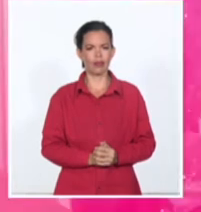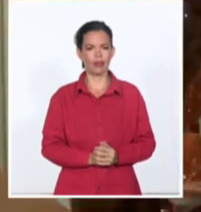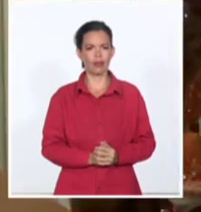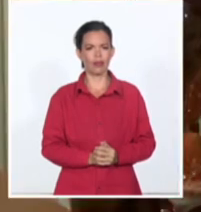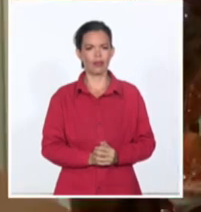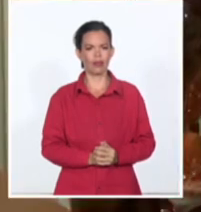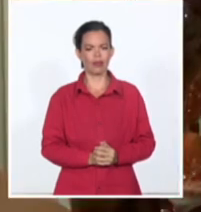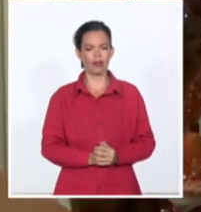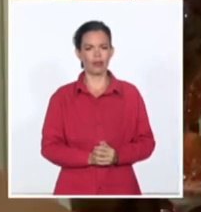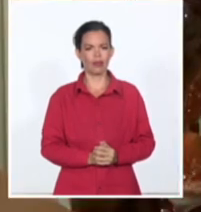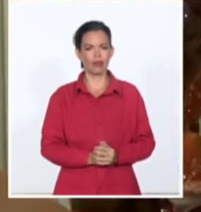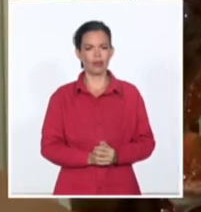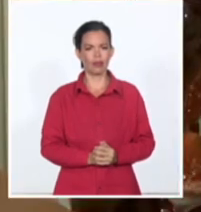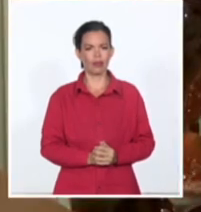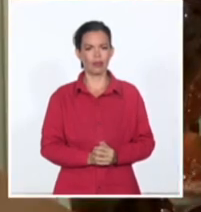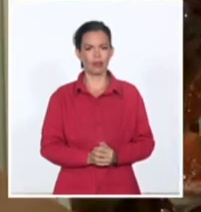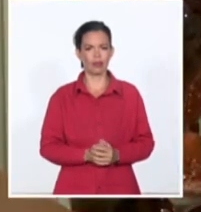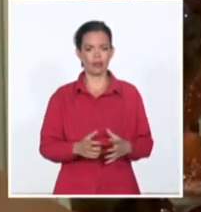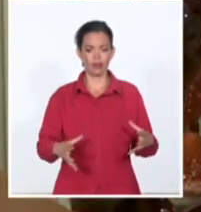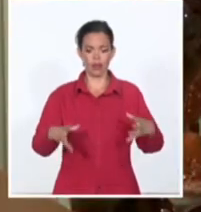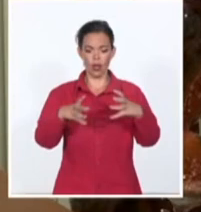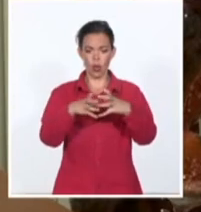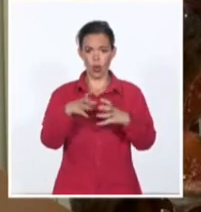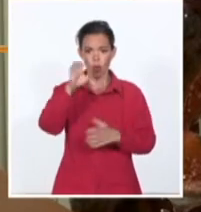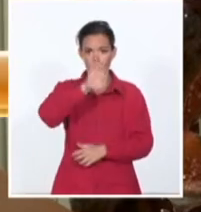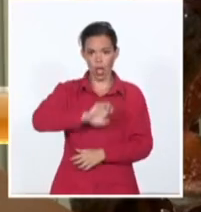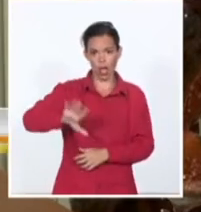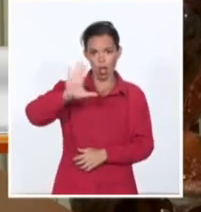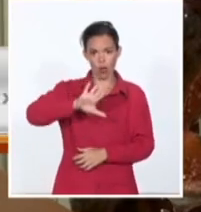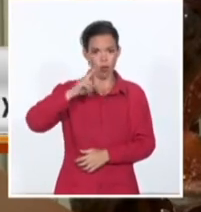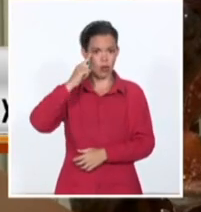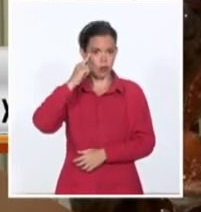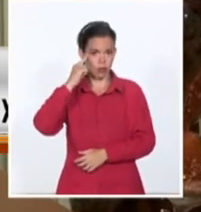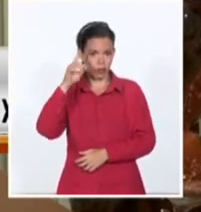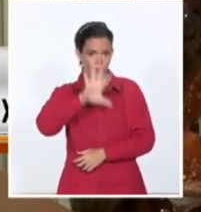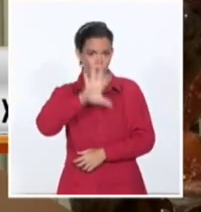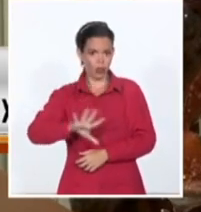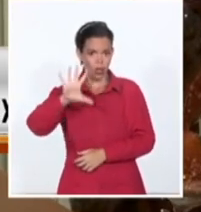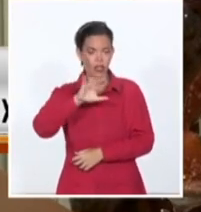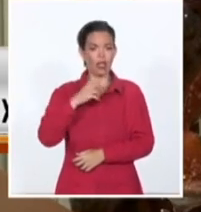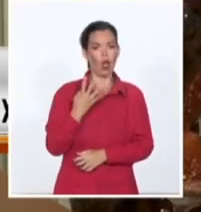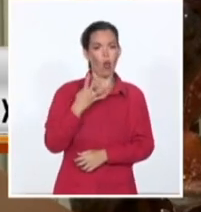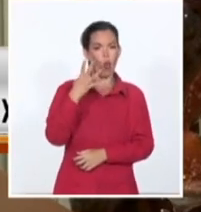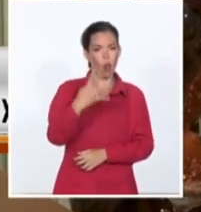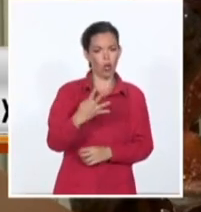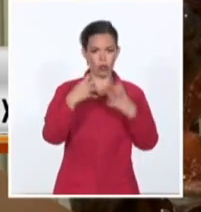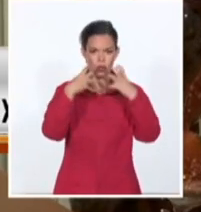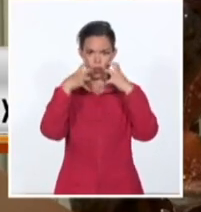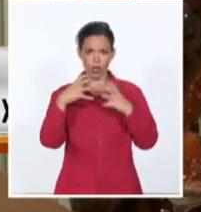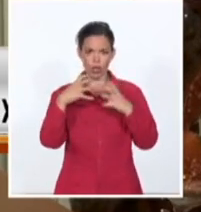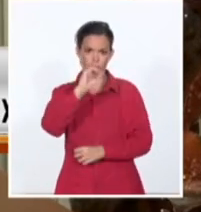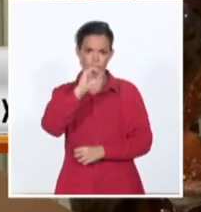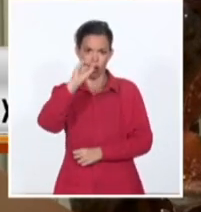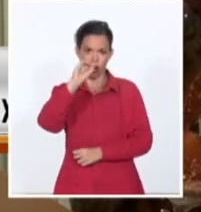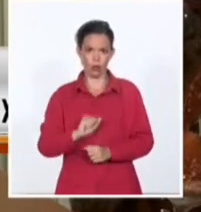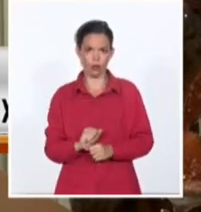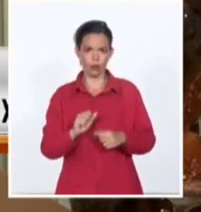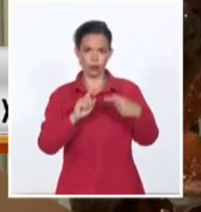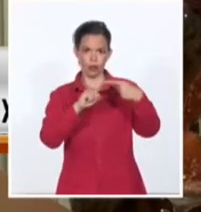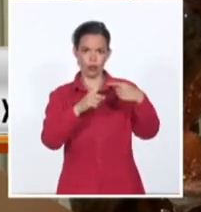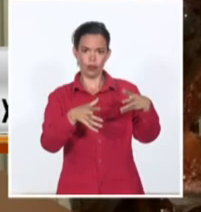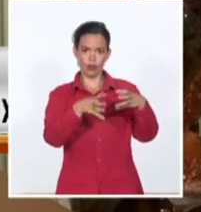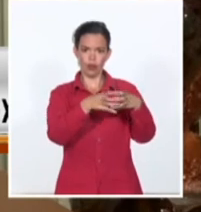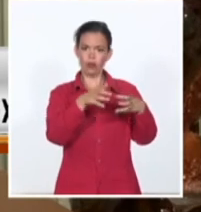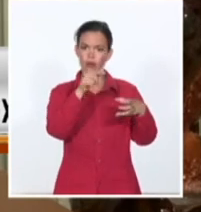La Unión Económica Euroasiática está compuesta por cuatro órganos. Un órgano es el